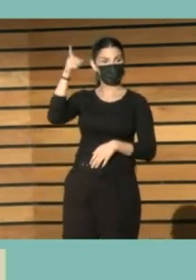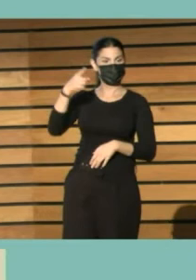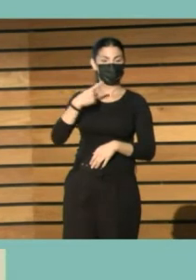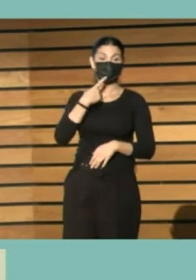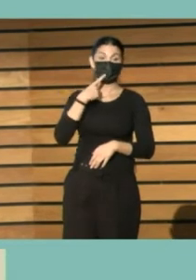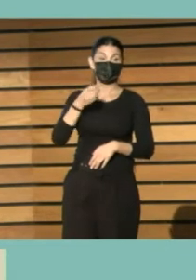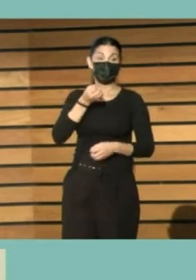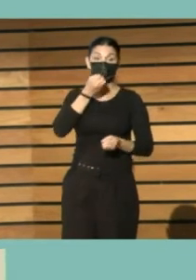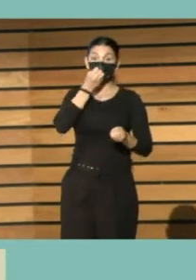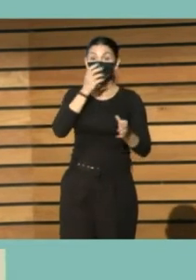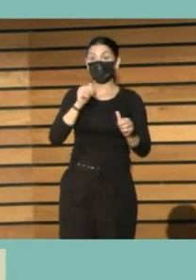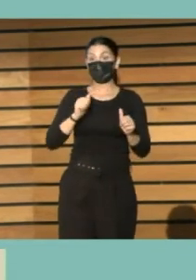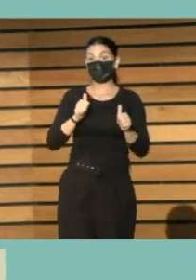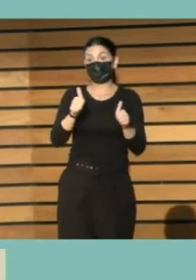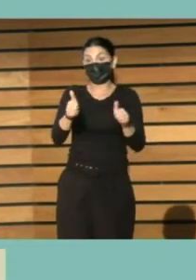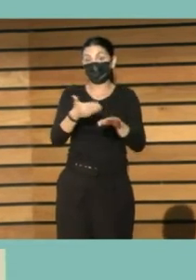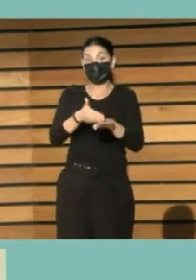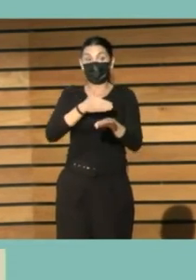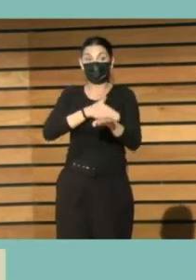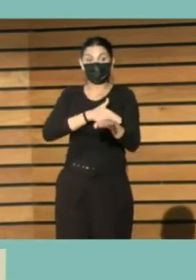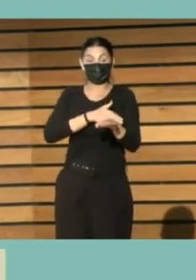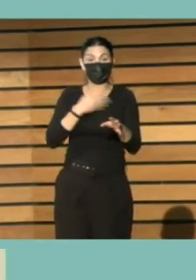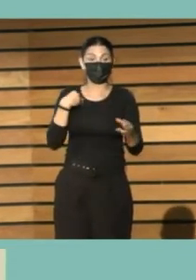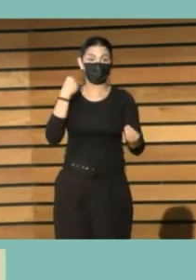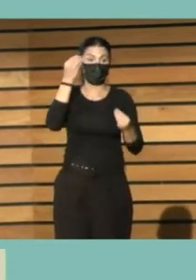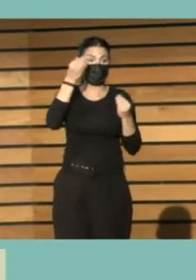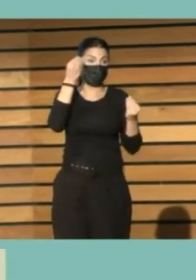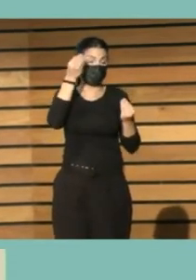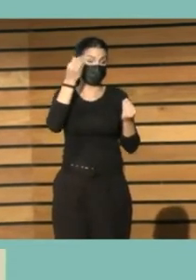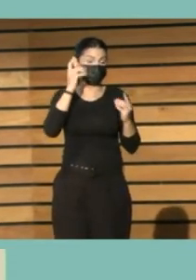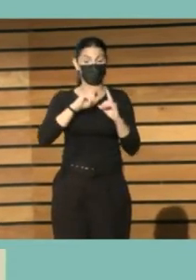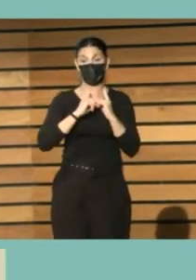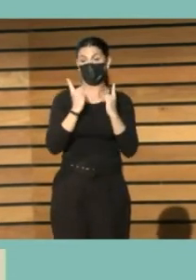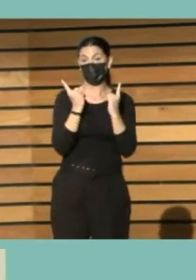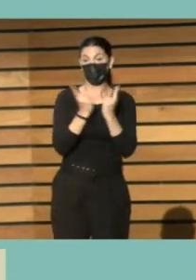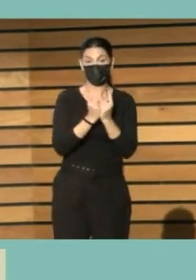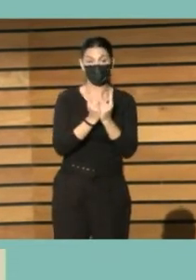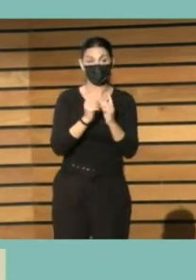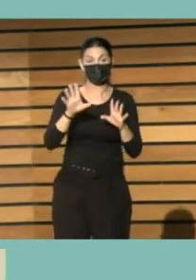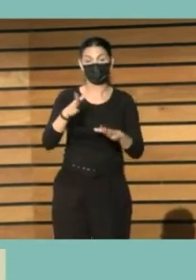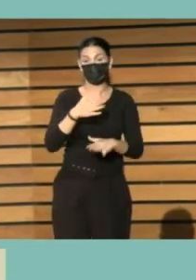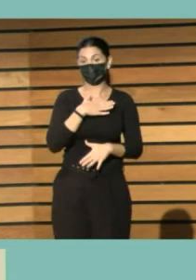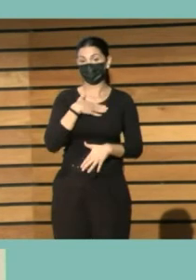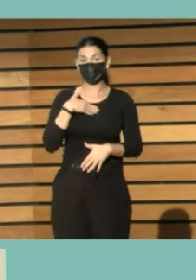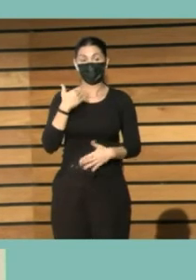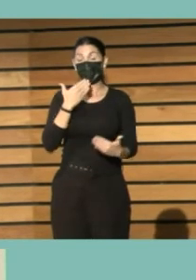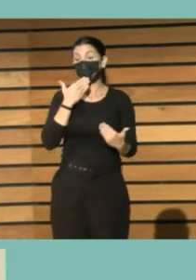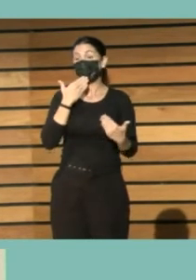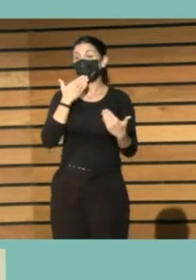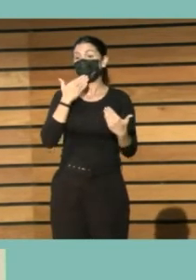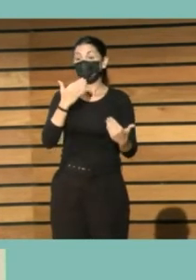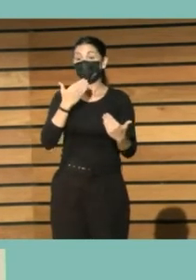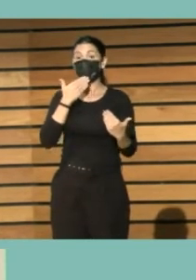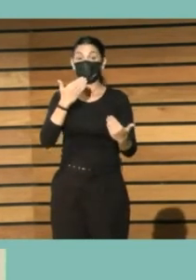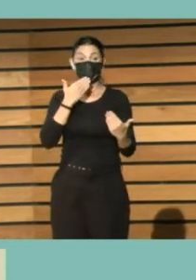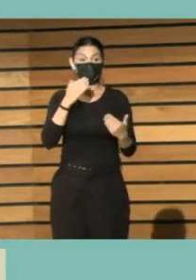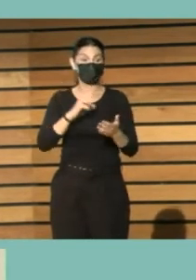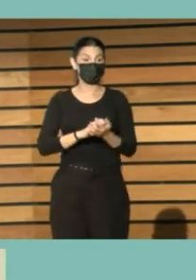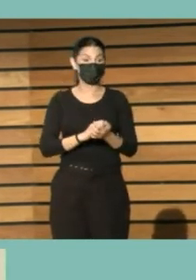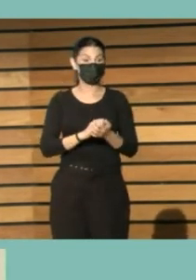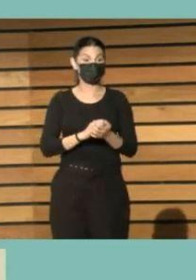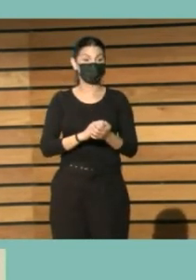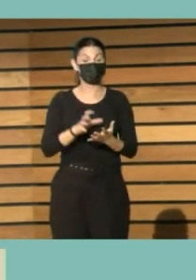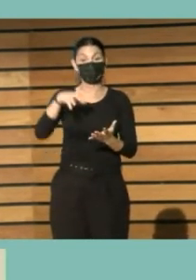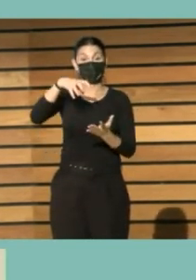dice… Bueno, antes de empezar yo tenía imprevisto hacer una breve introducción, pero lo primero que quiero es darle las gracias, darle mi mayor agradecimiento a la Casa Real,